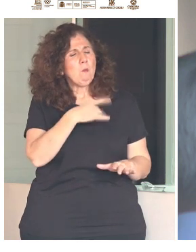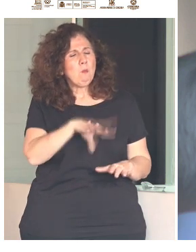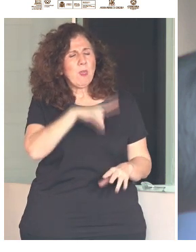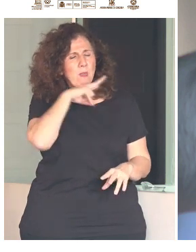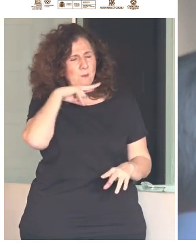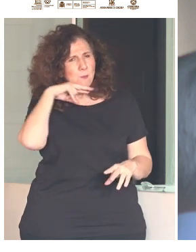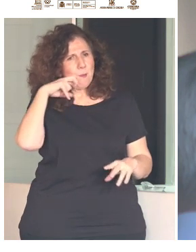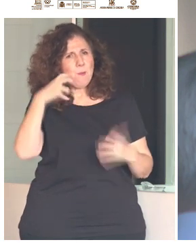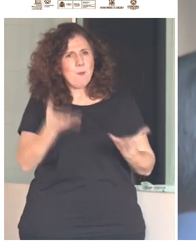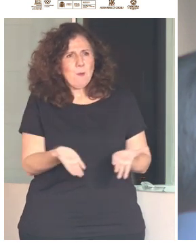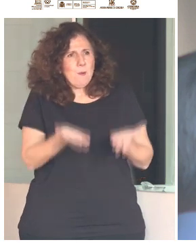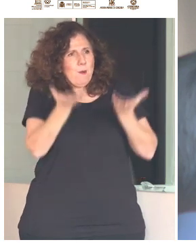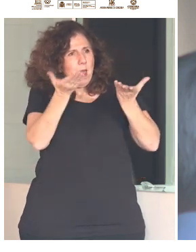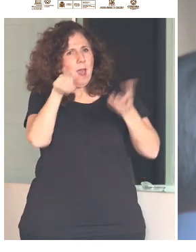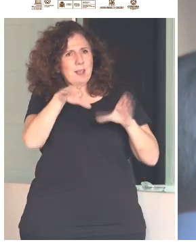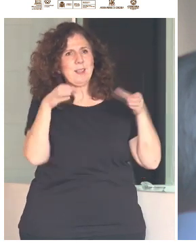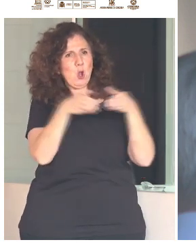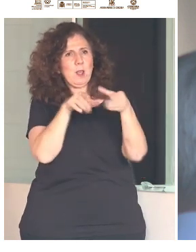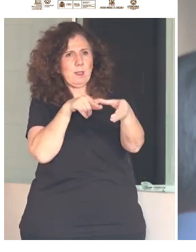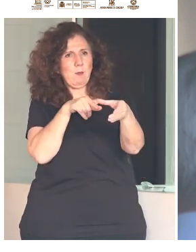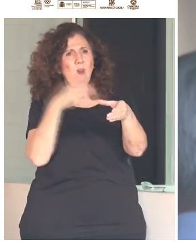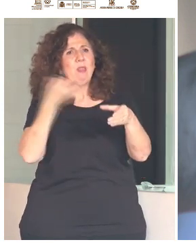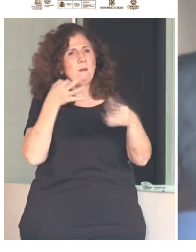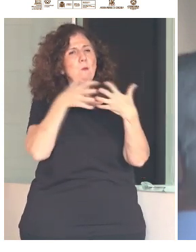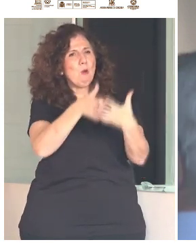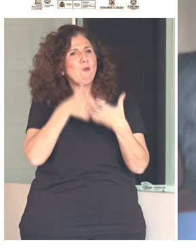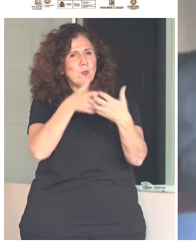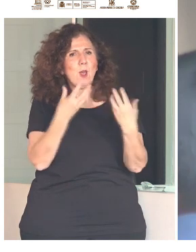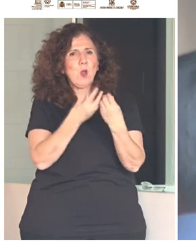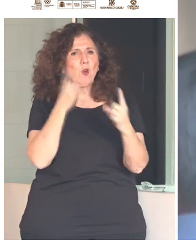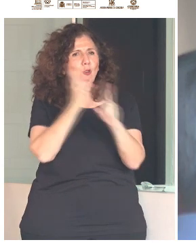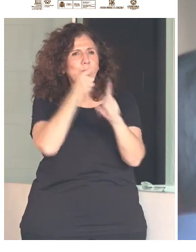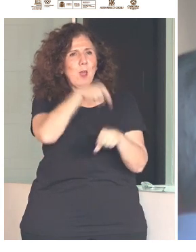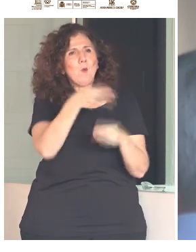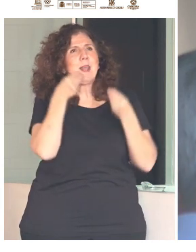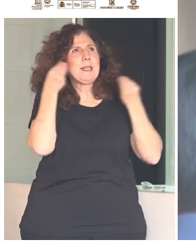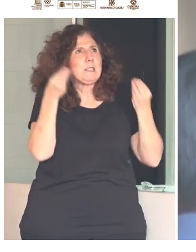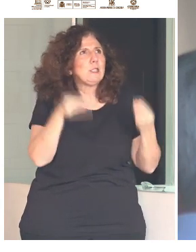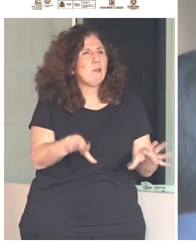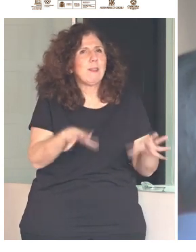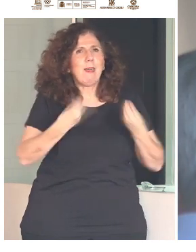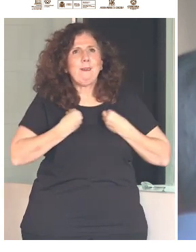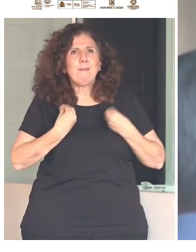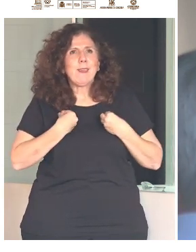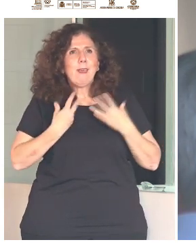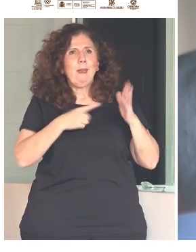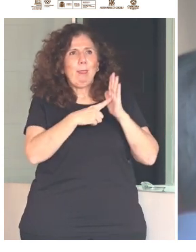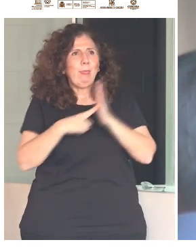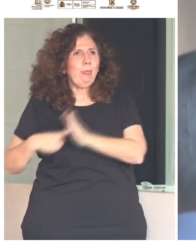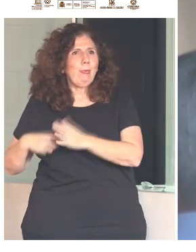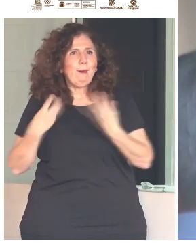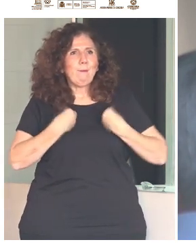Tenemos que luchar contra esa historia única de vidas asistidas, vidas depreciadas